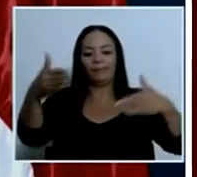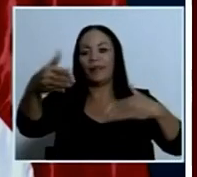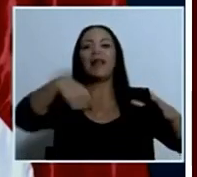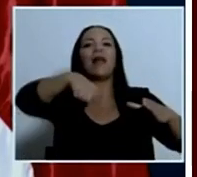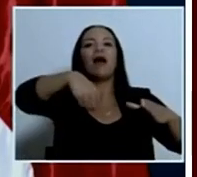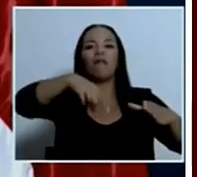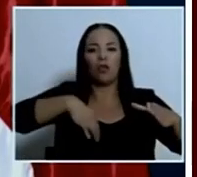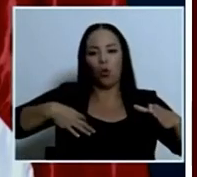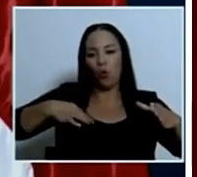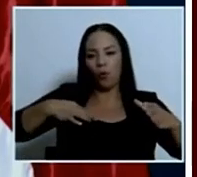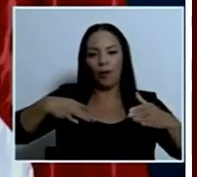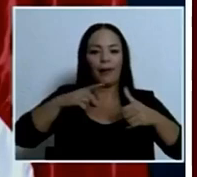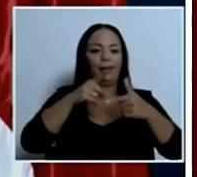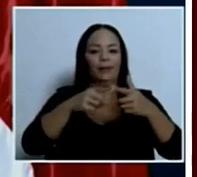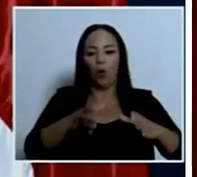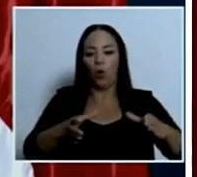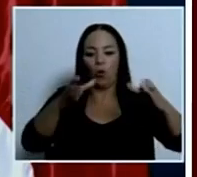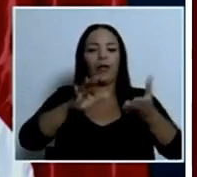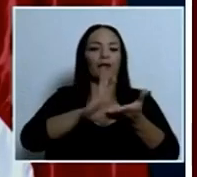arrocera, etcétera,